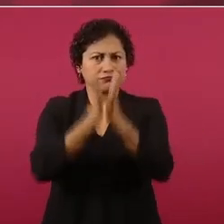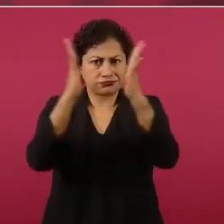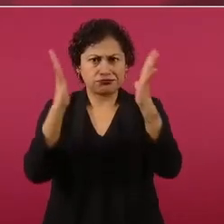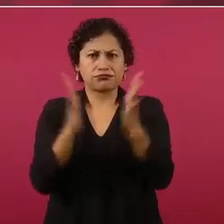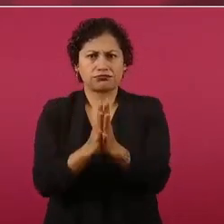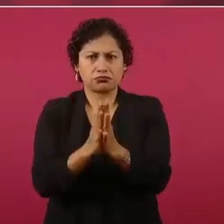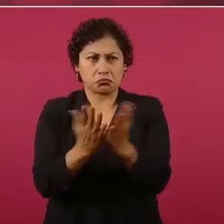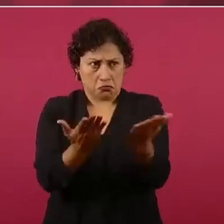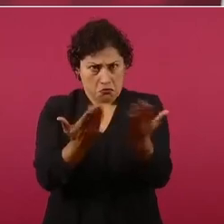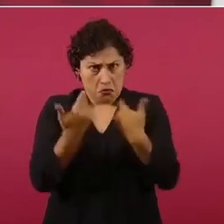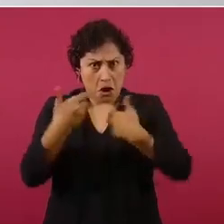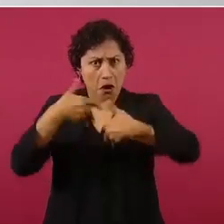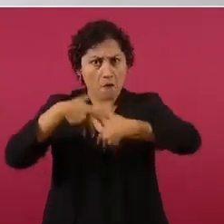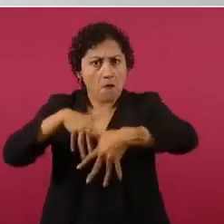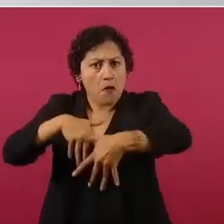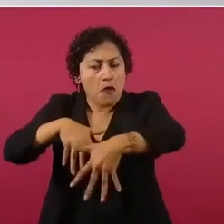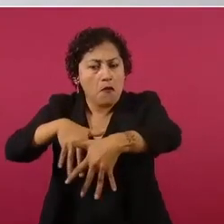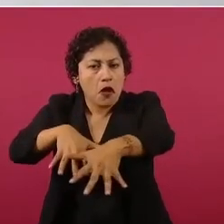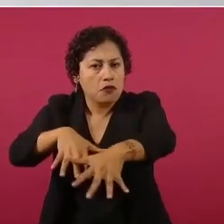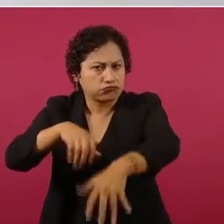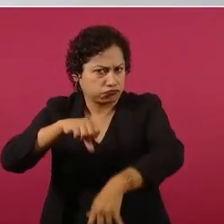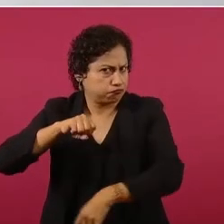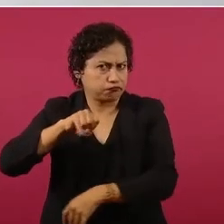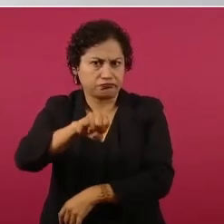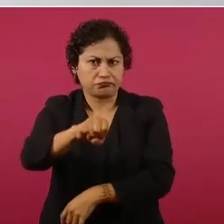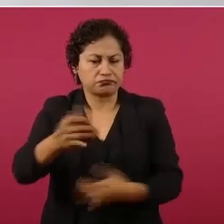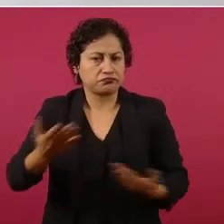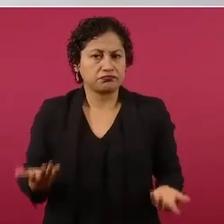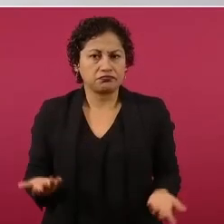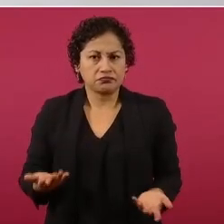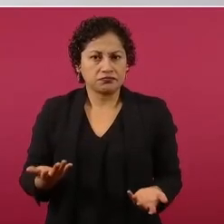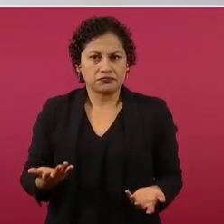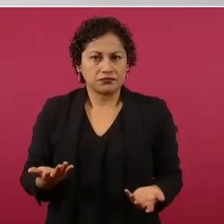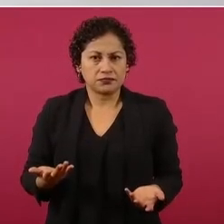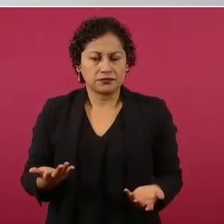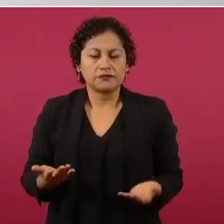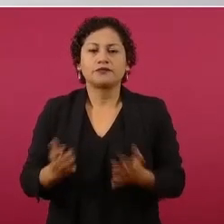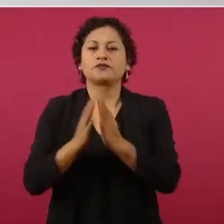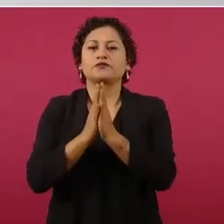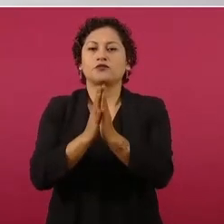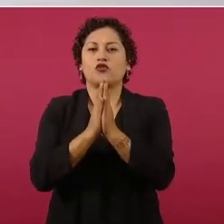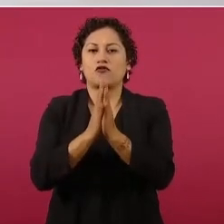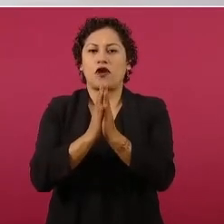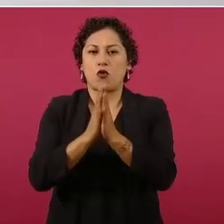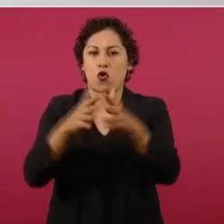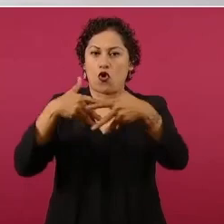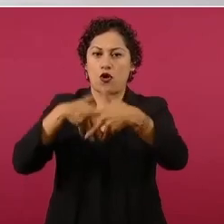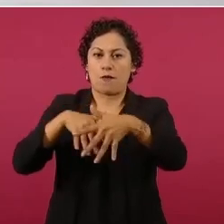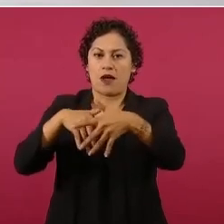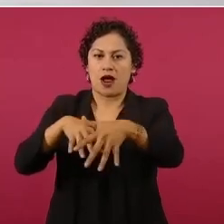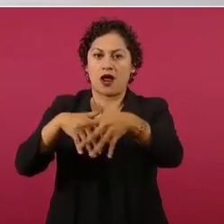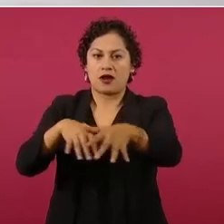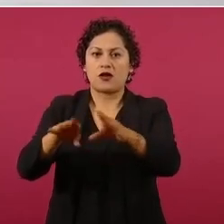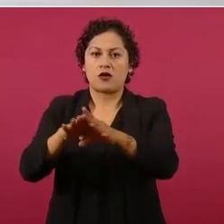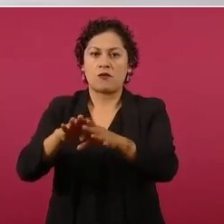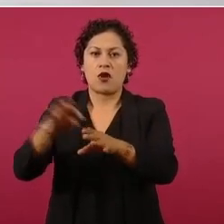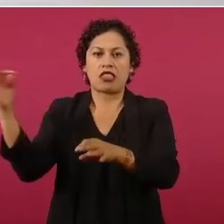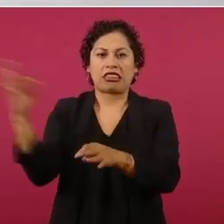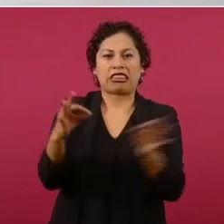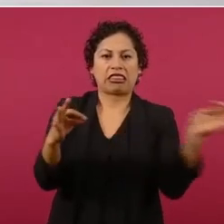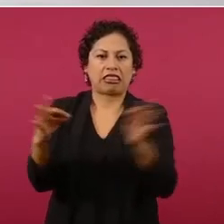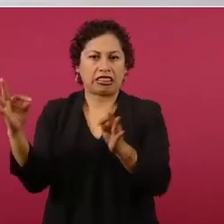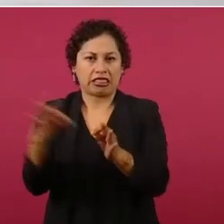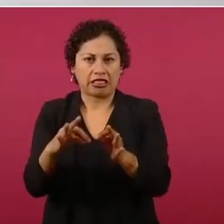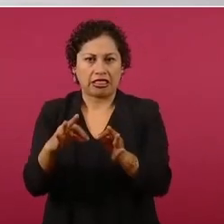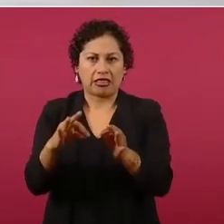marcha y procurar no caer en ninguna provocación, que